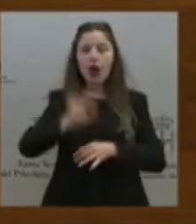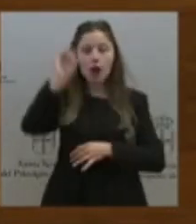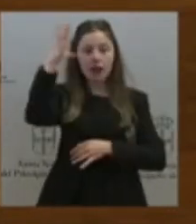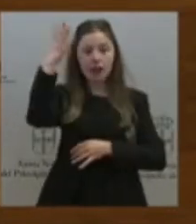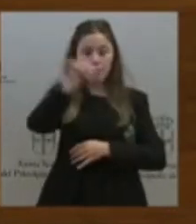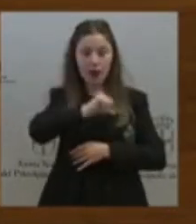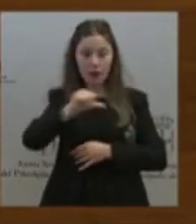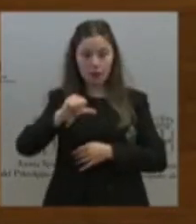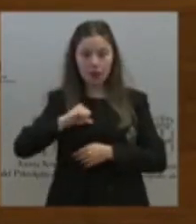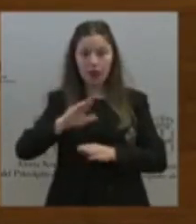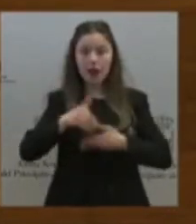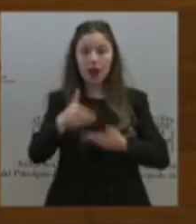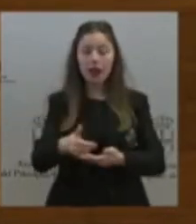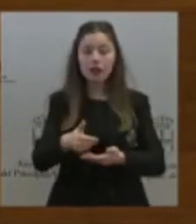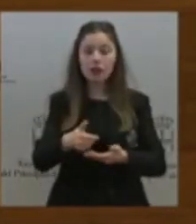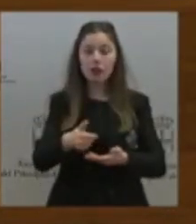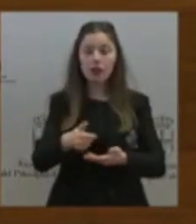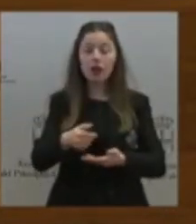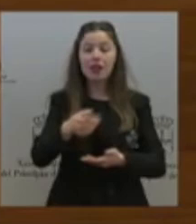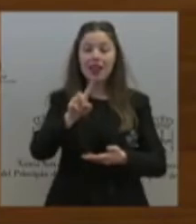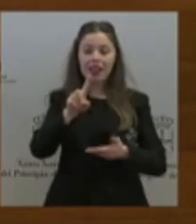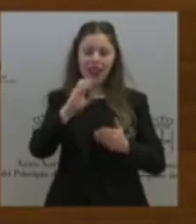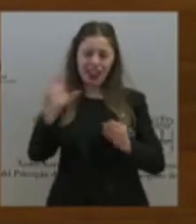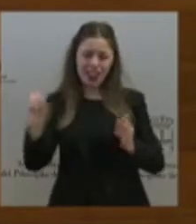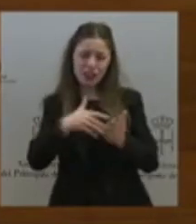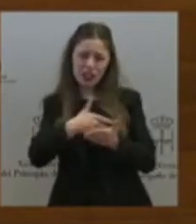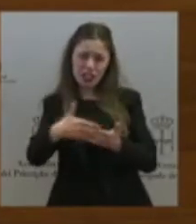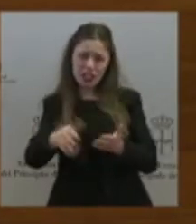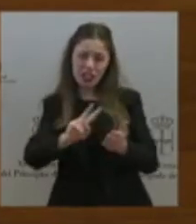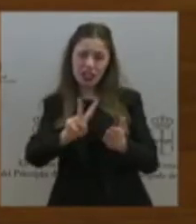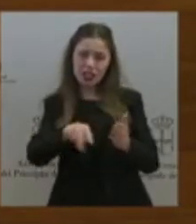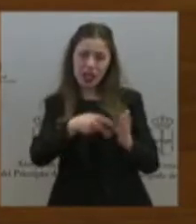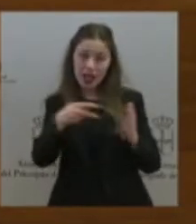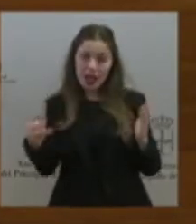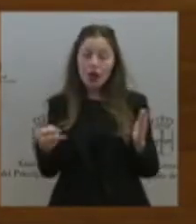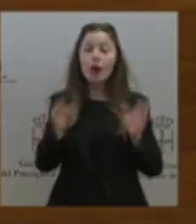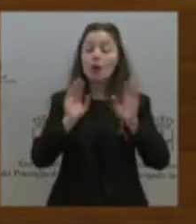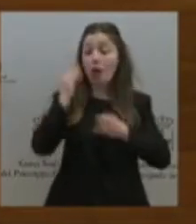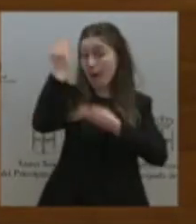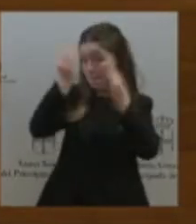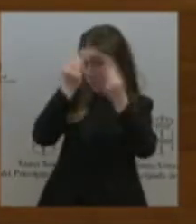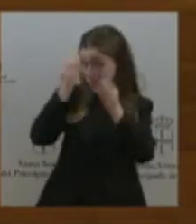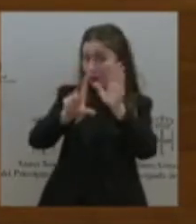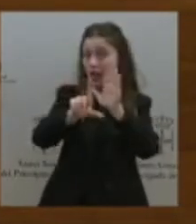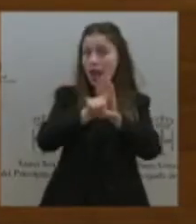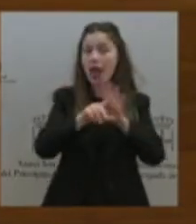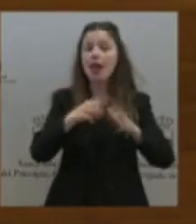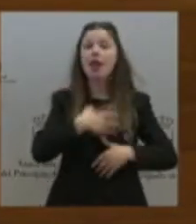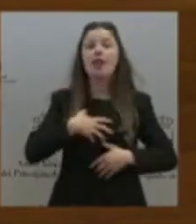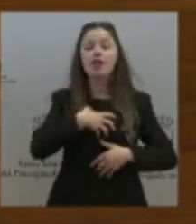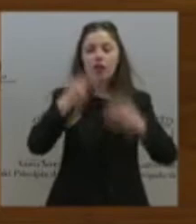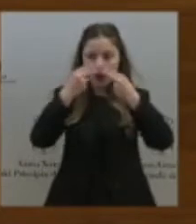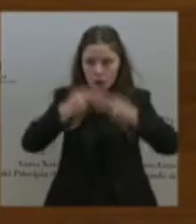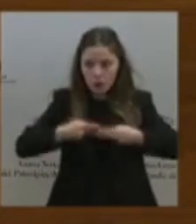euros, seguramente. Y suponemos que, además, para la Ley de Función Pública, pues también ustedes van a estar trabajando directamente y